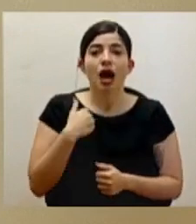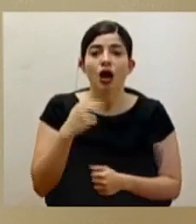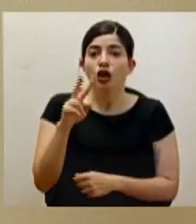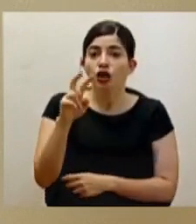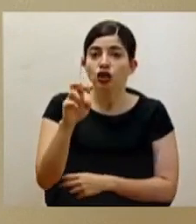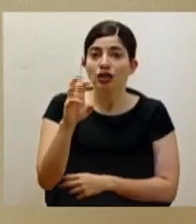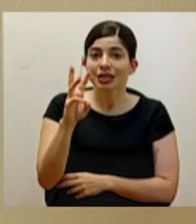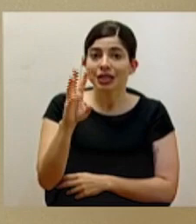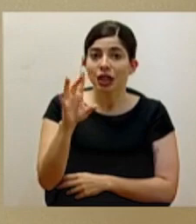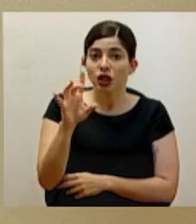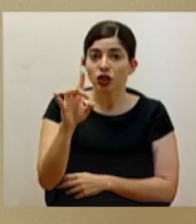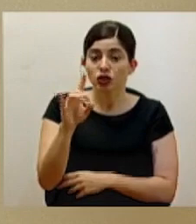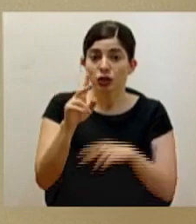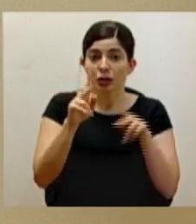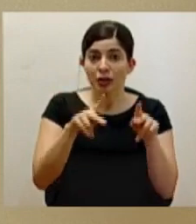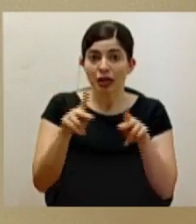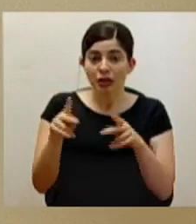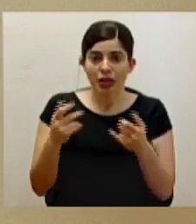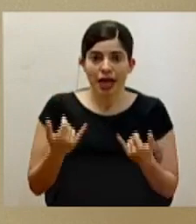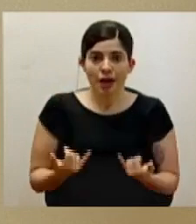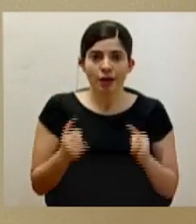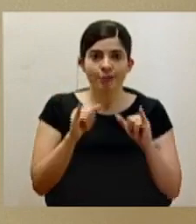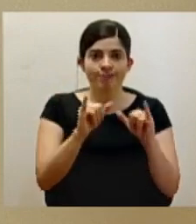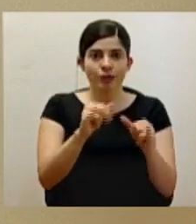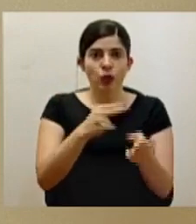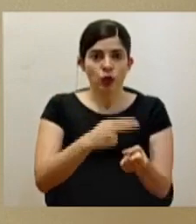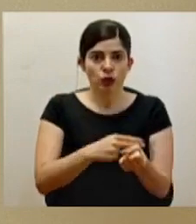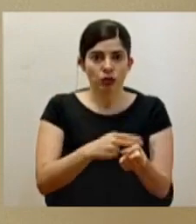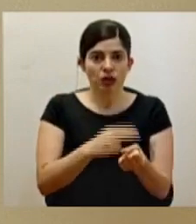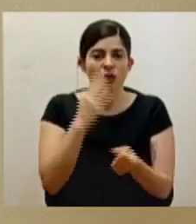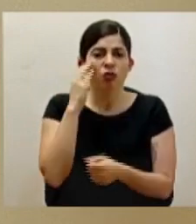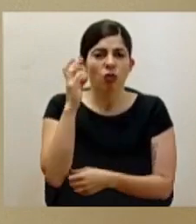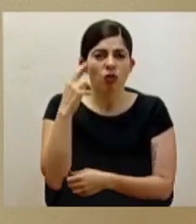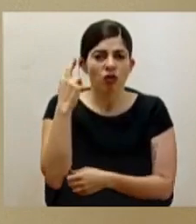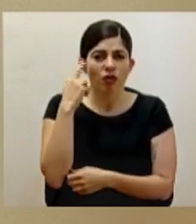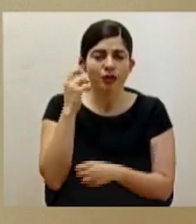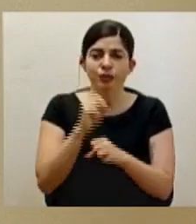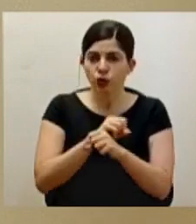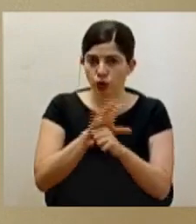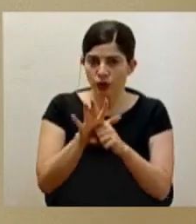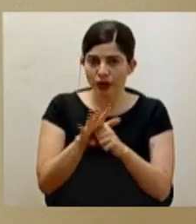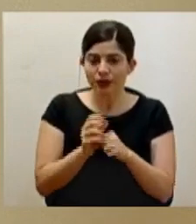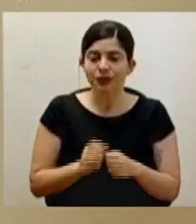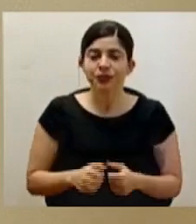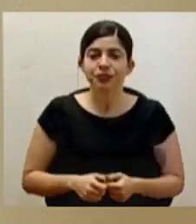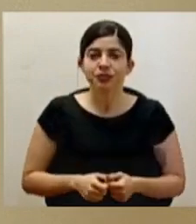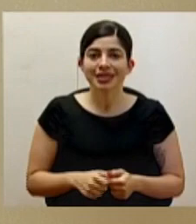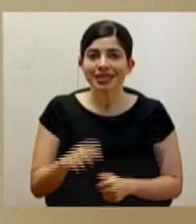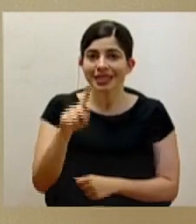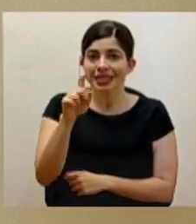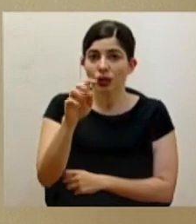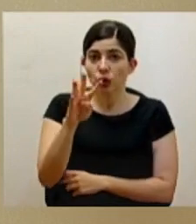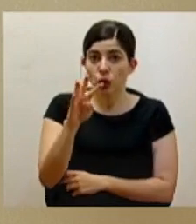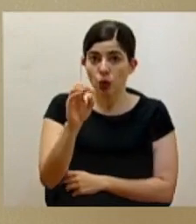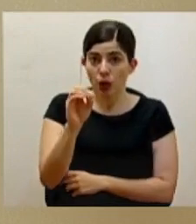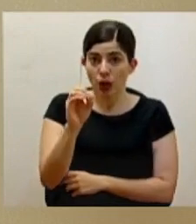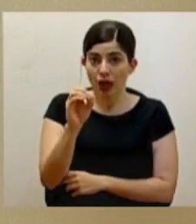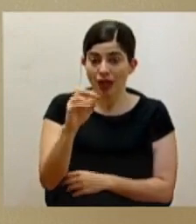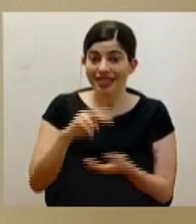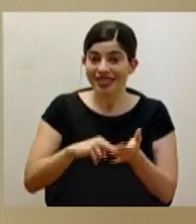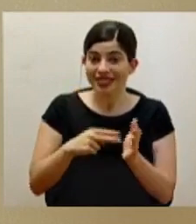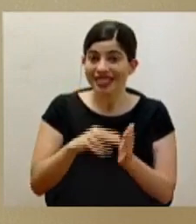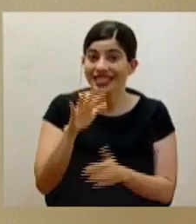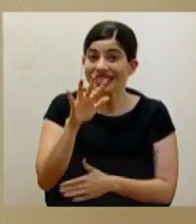268 personas que se encuentran hospitalizadas a causa del COVID-19, 140, o sea, un 52